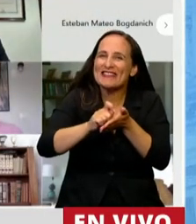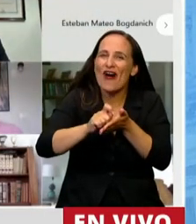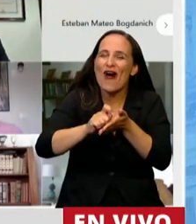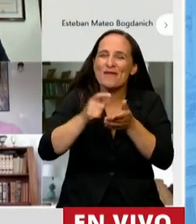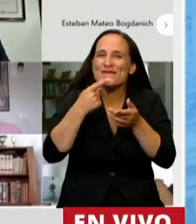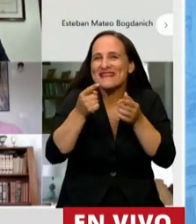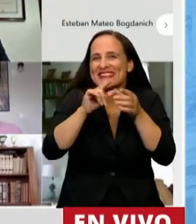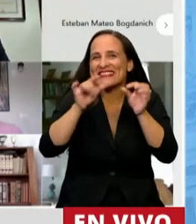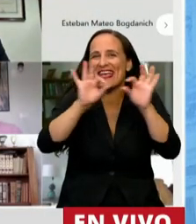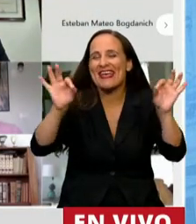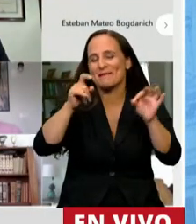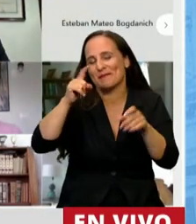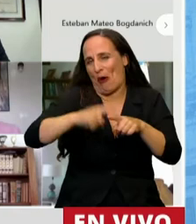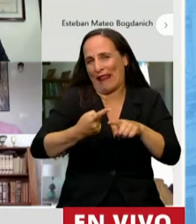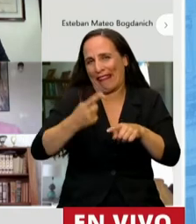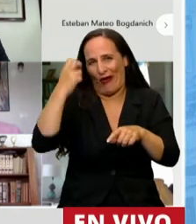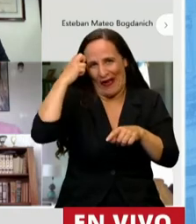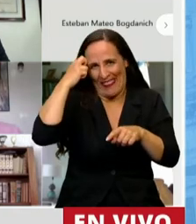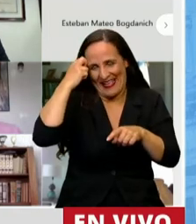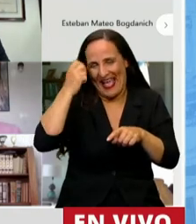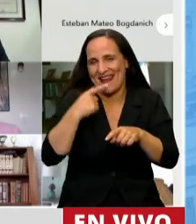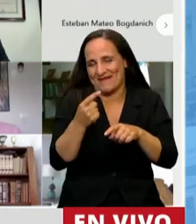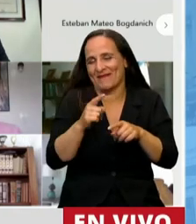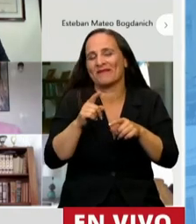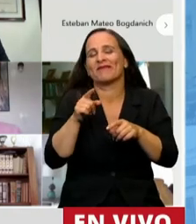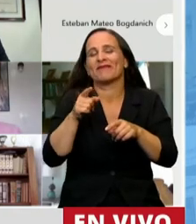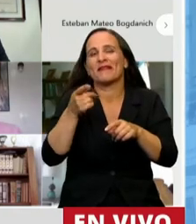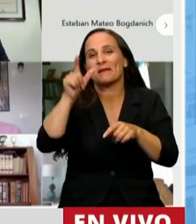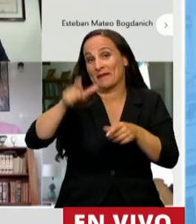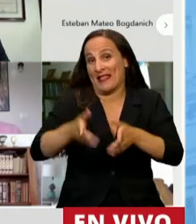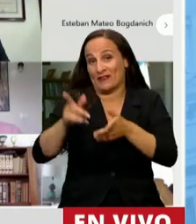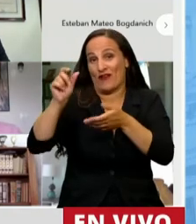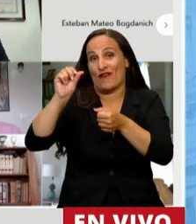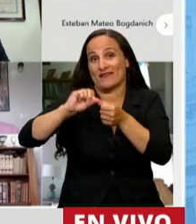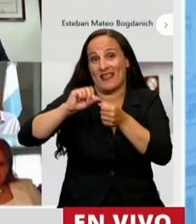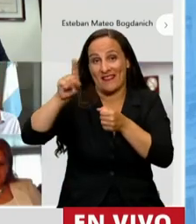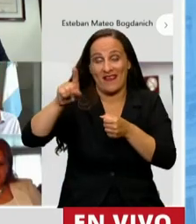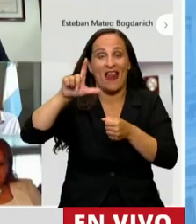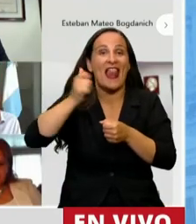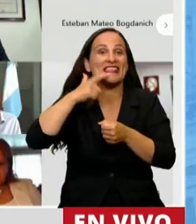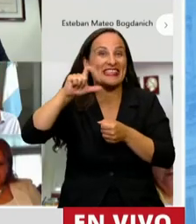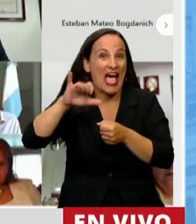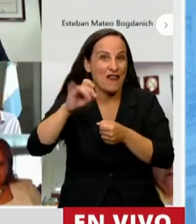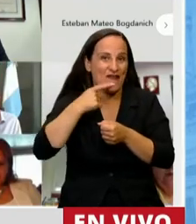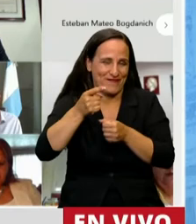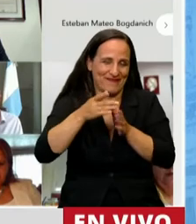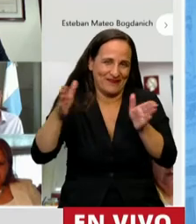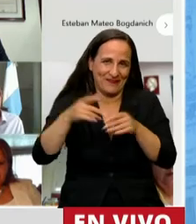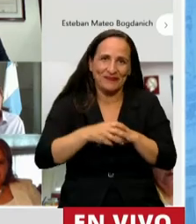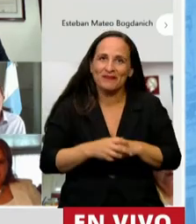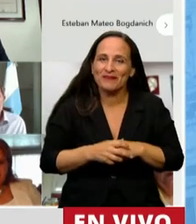y político radical de gran raigambre nacional, el santiagueño Luis Alén Lascano. Es argentina